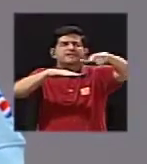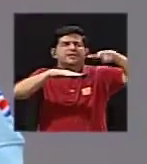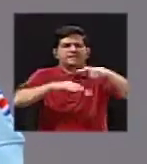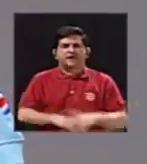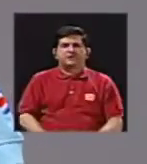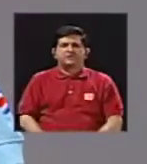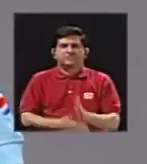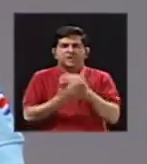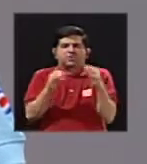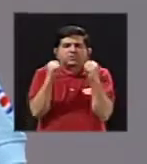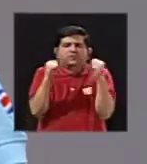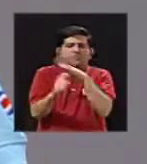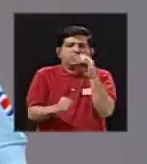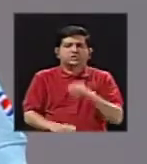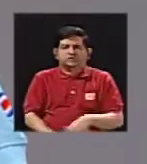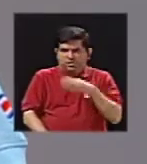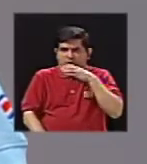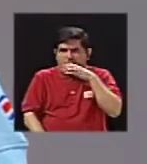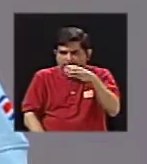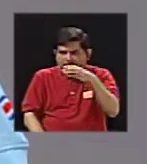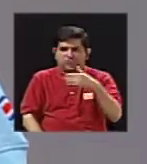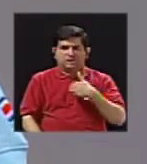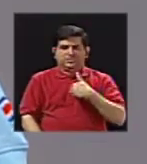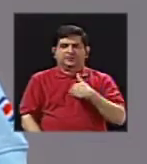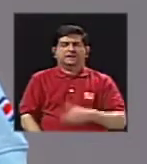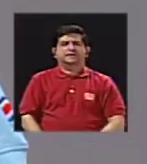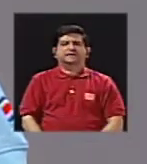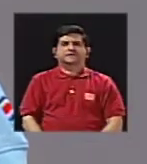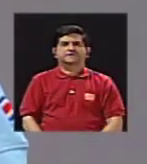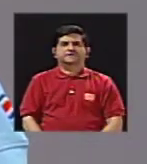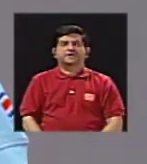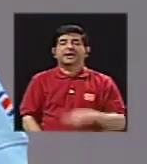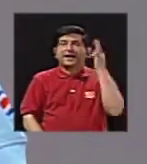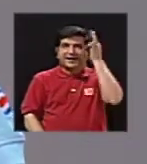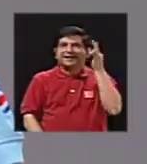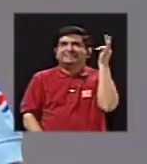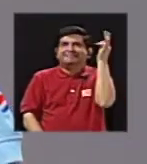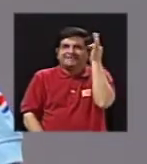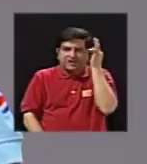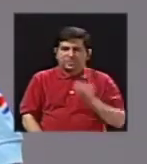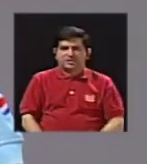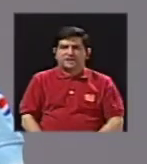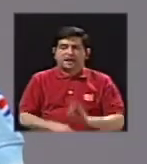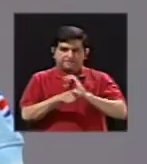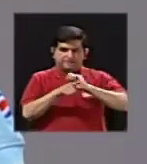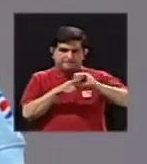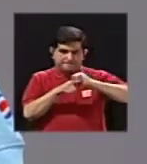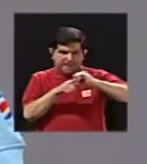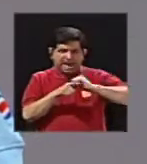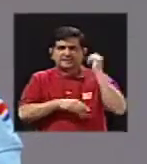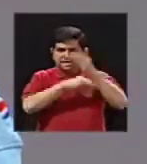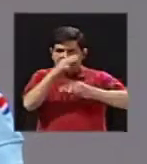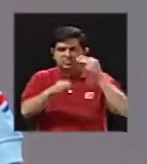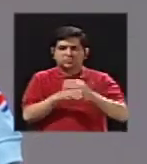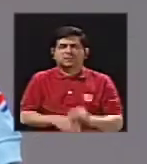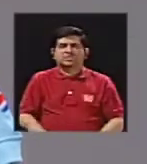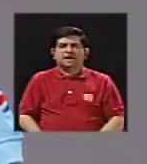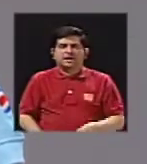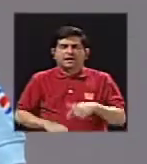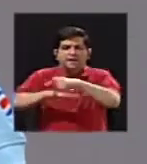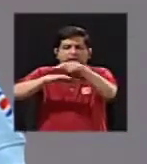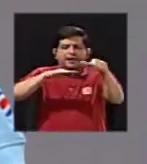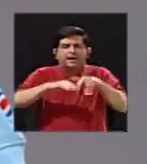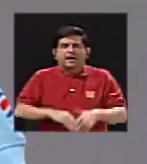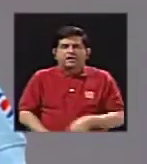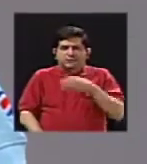fríos y calientes. Y pues en la teoría, ¿verdad?, en la práctica mundial, tenemos que los lagos calientes son